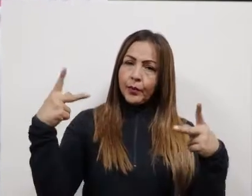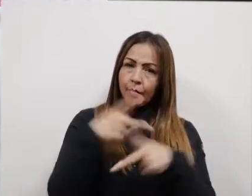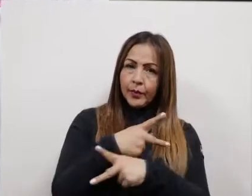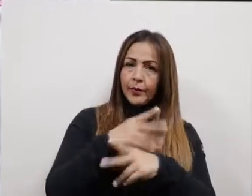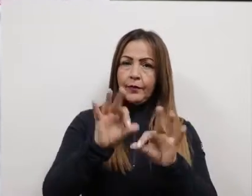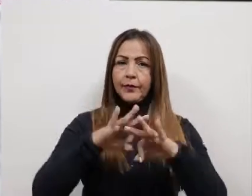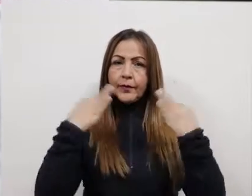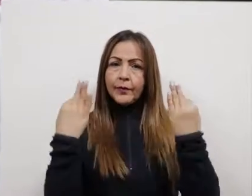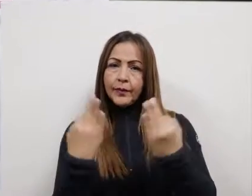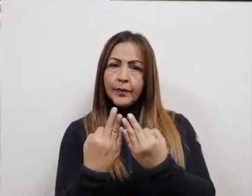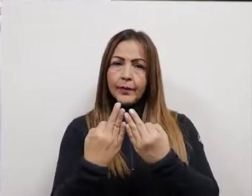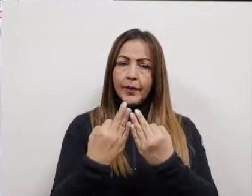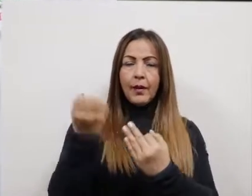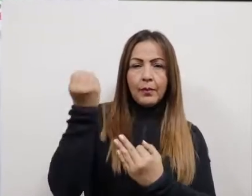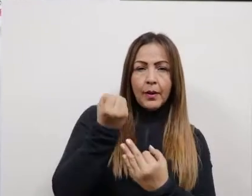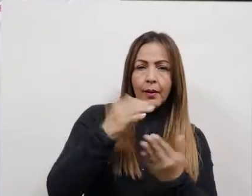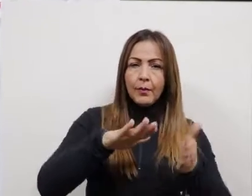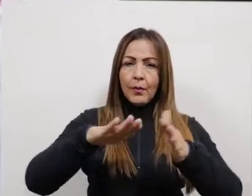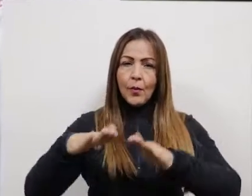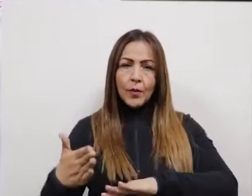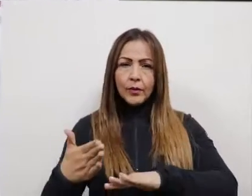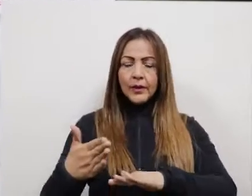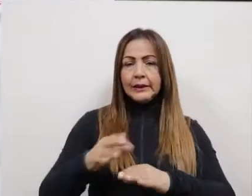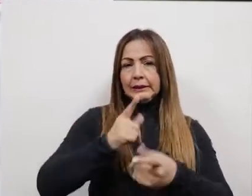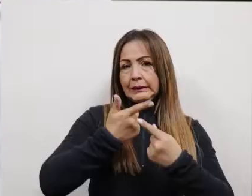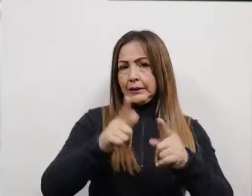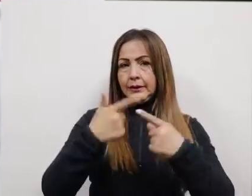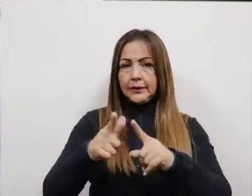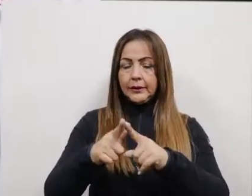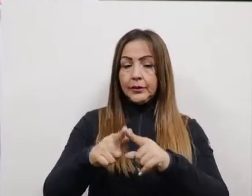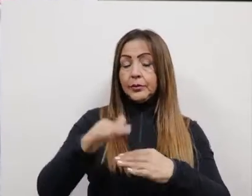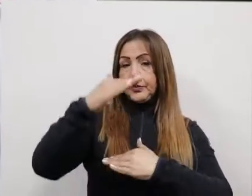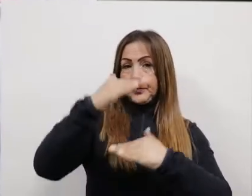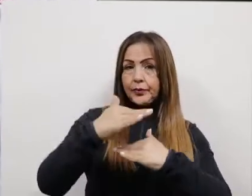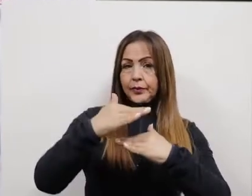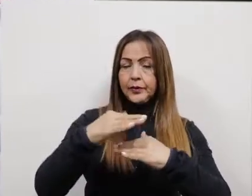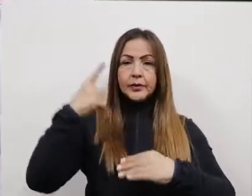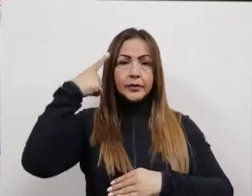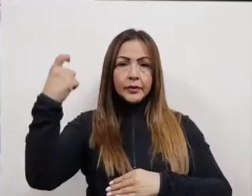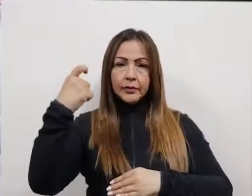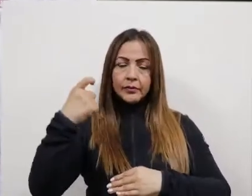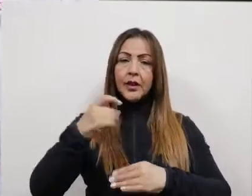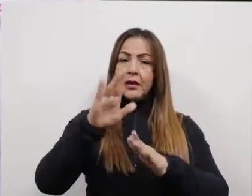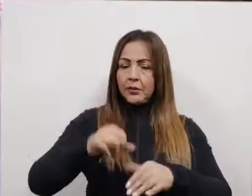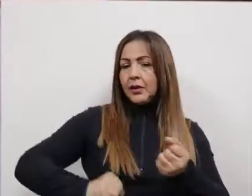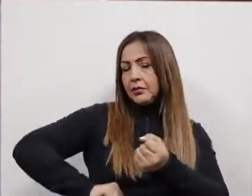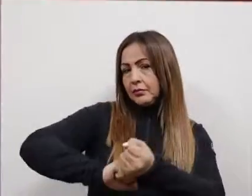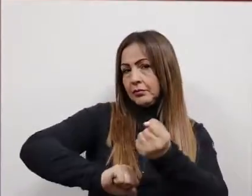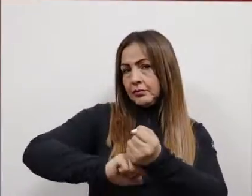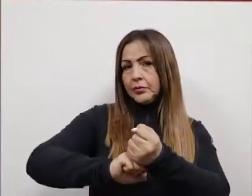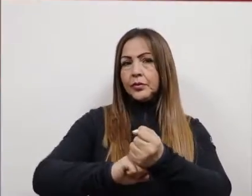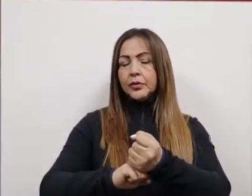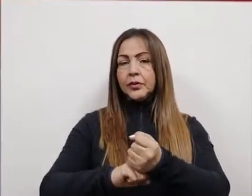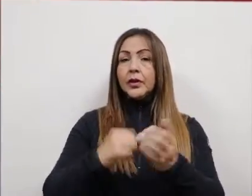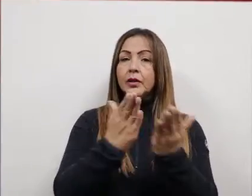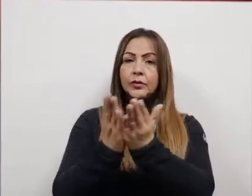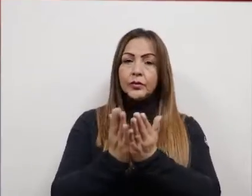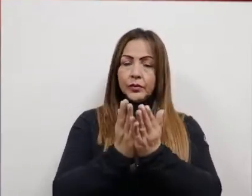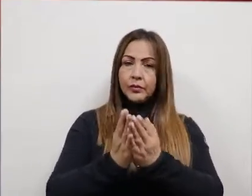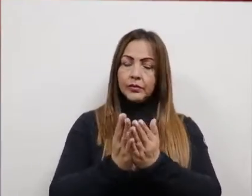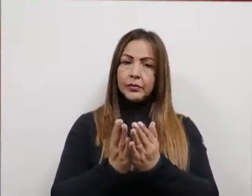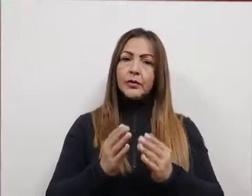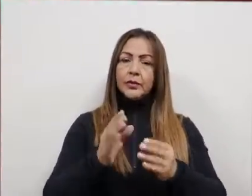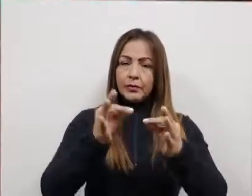intrafamiliar, consumo de sustancias psicoactivas, conducta suicida, con el fin de mitigar el riesgo. También se realizaron asistencias técnicas a IPS e